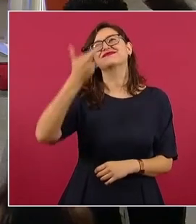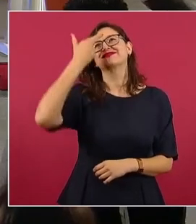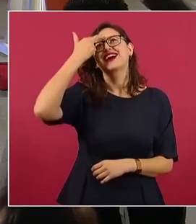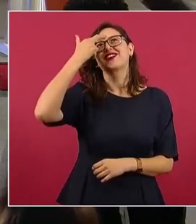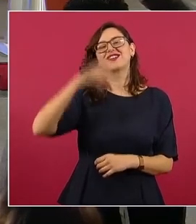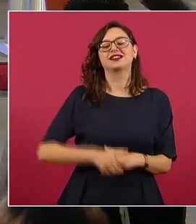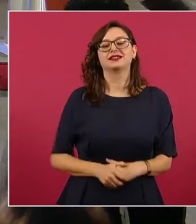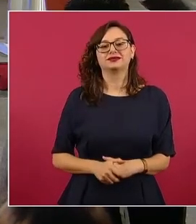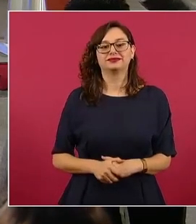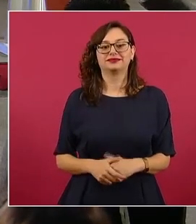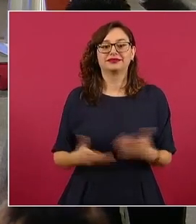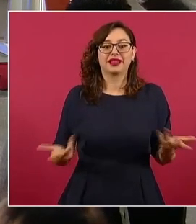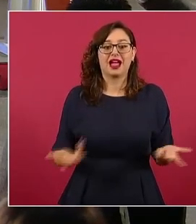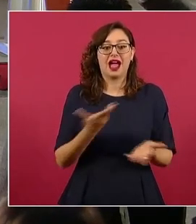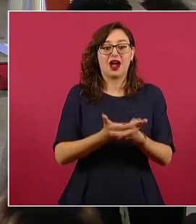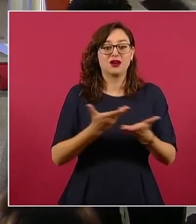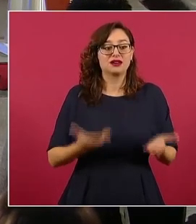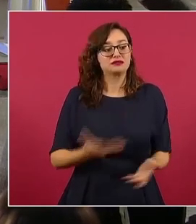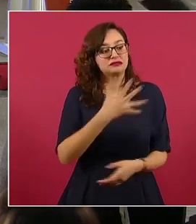su hija,